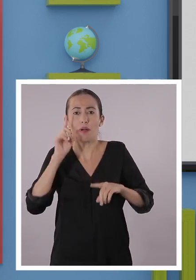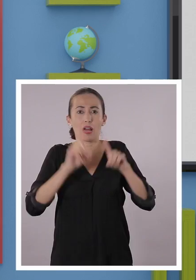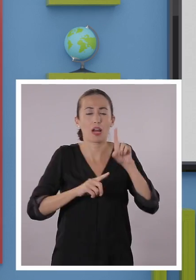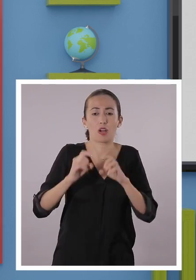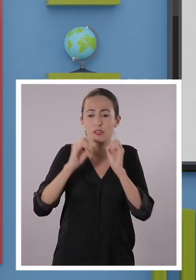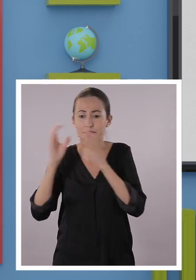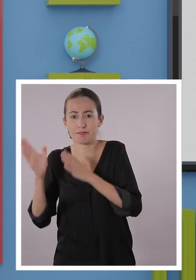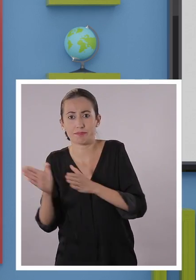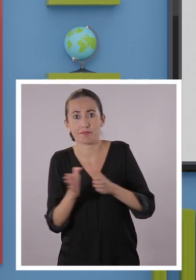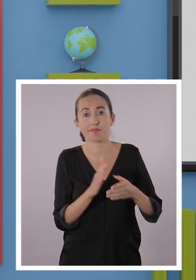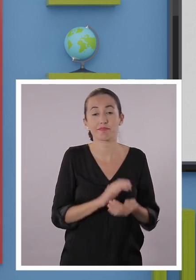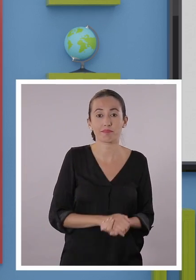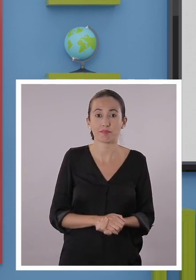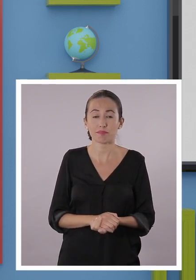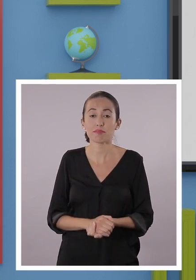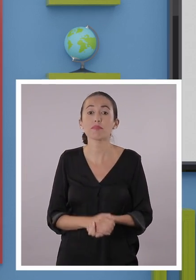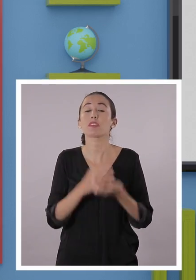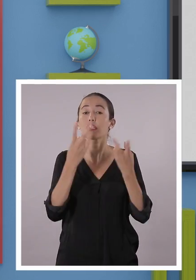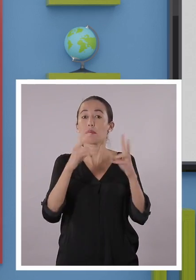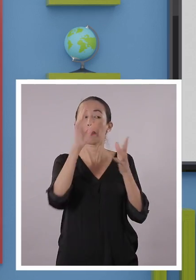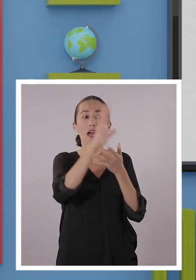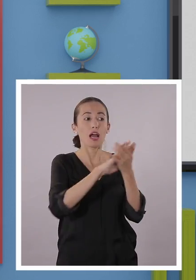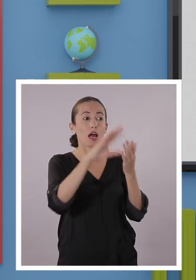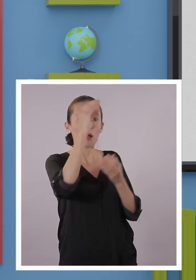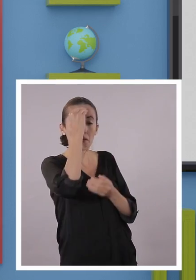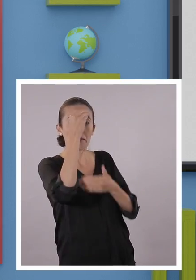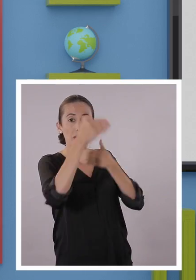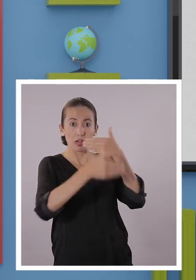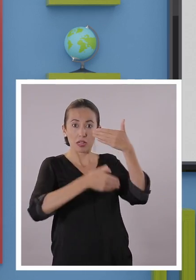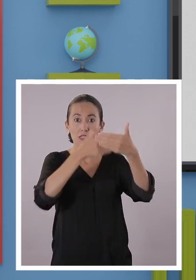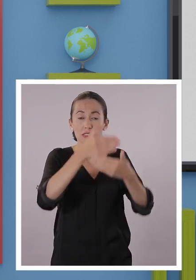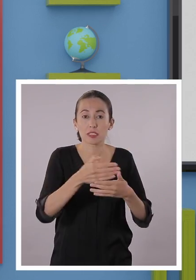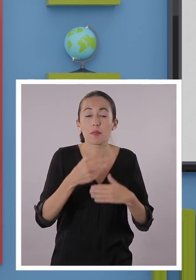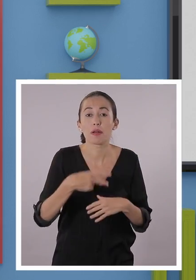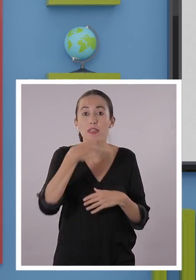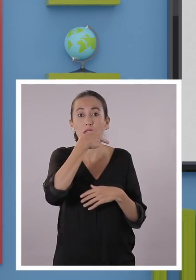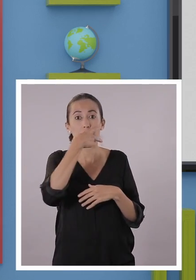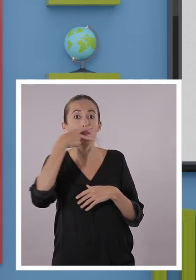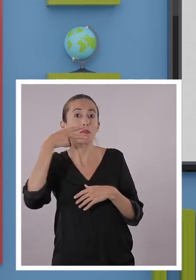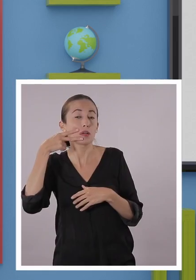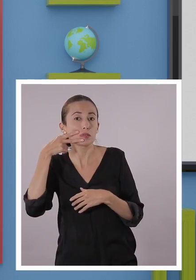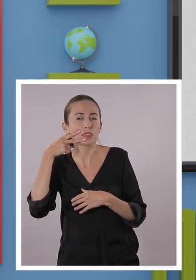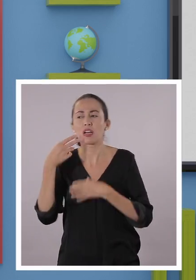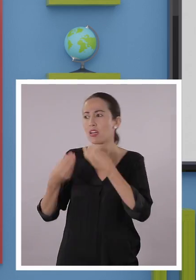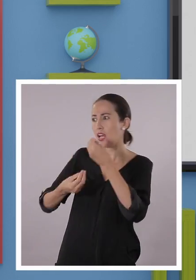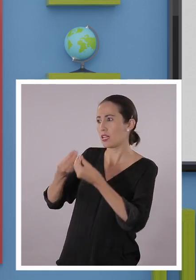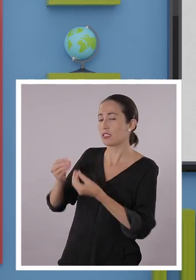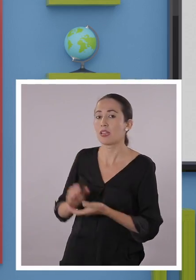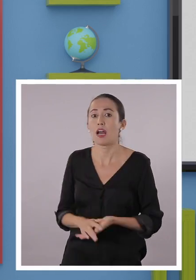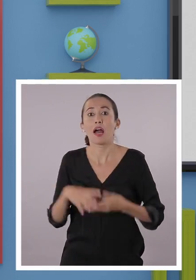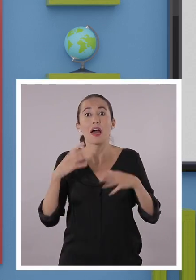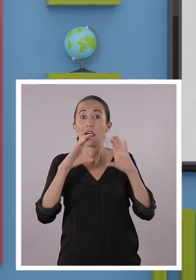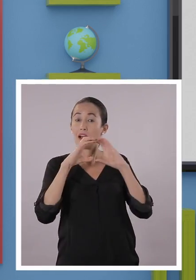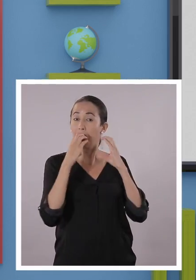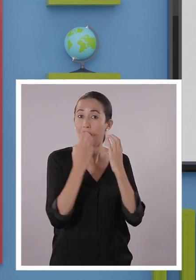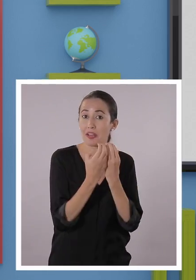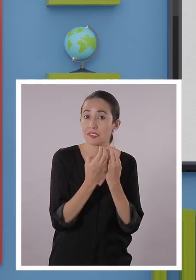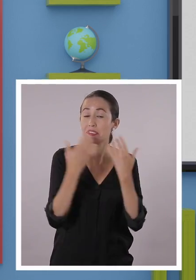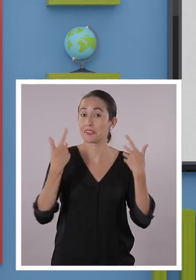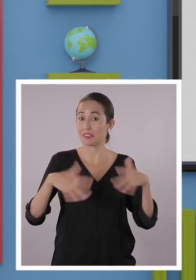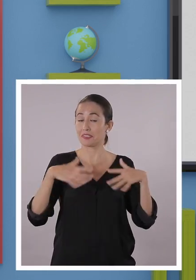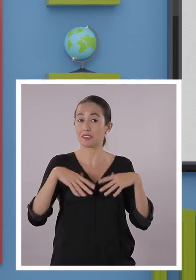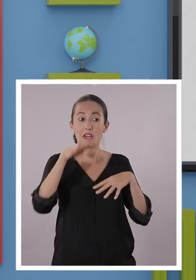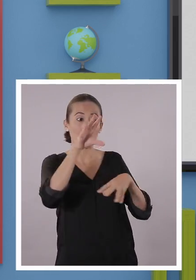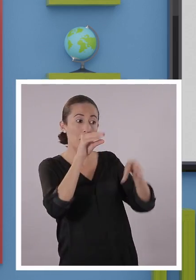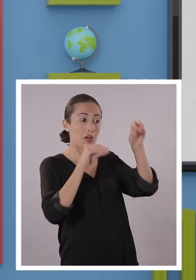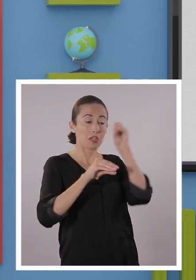ciertos datos de la época de la colonia. Y aprenderemos la voz activa y la voz pasiva, que son cada una. Ah, miren, la clase de hoy está muy interesante.